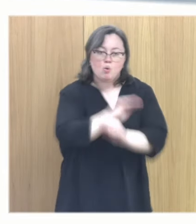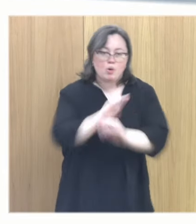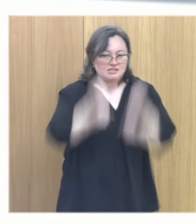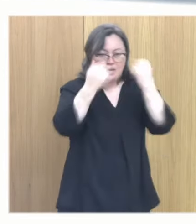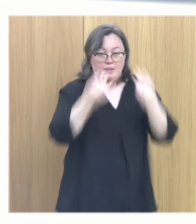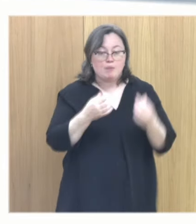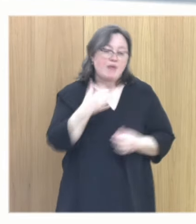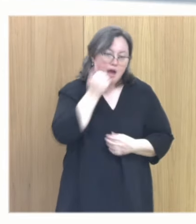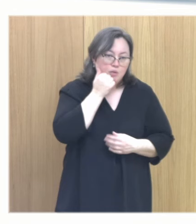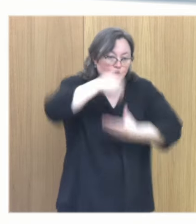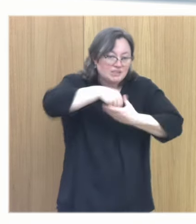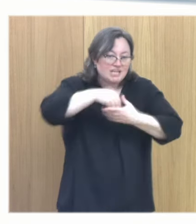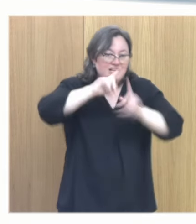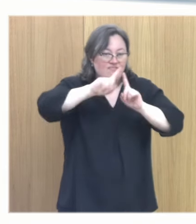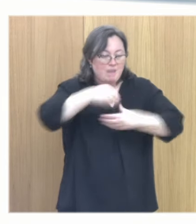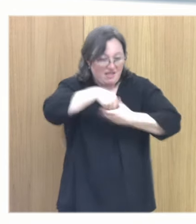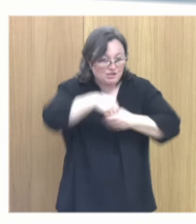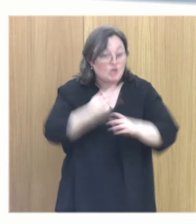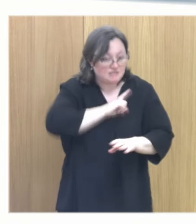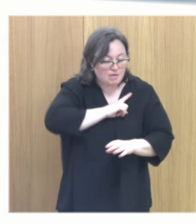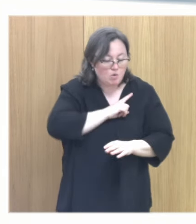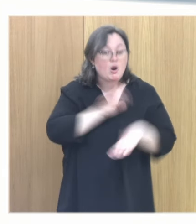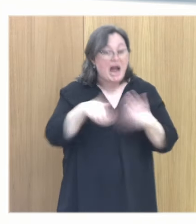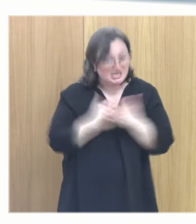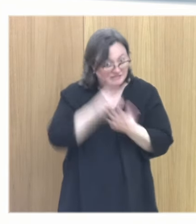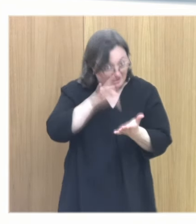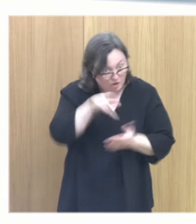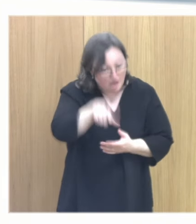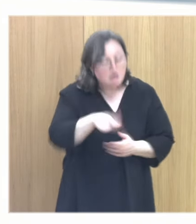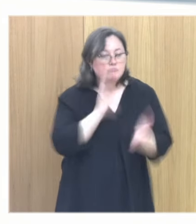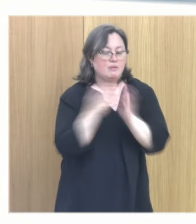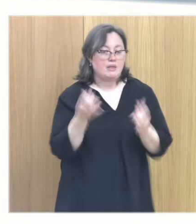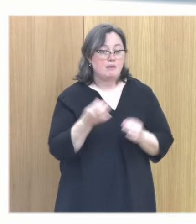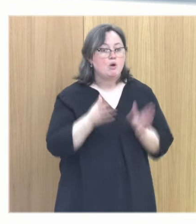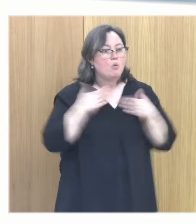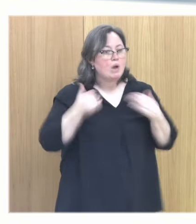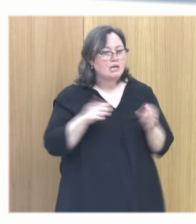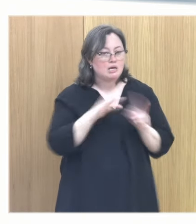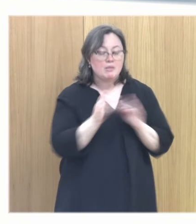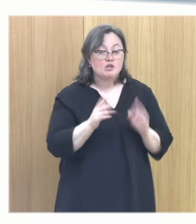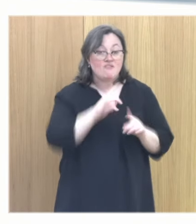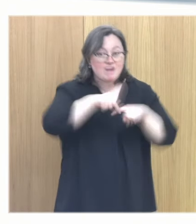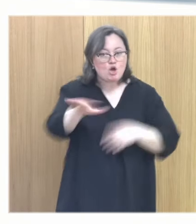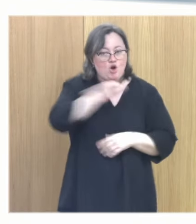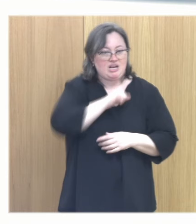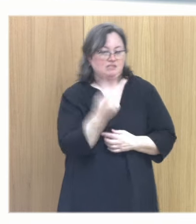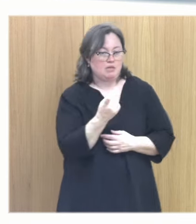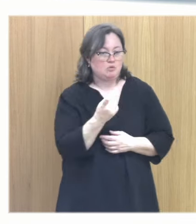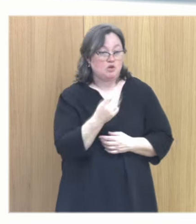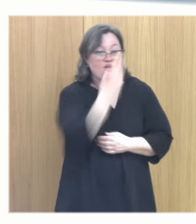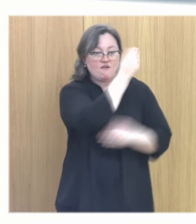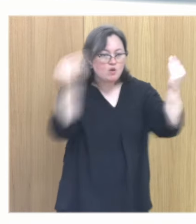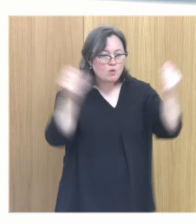salvo en los casos de abuso intrafamiliar extremo, pero incluso ahí. En cualquier caso vamos a necesitar a esa familia, vamos a necesitar a esas